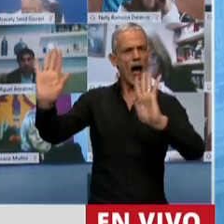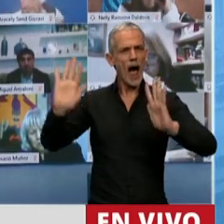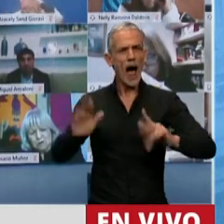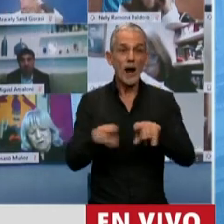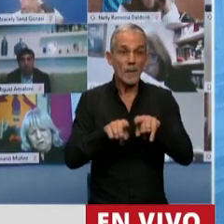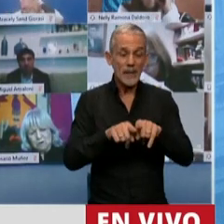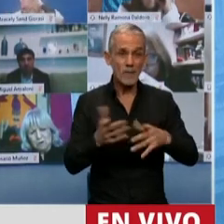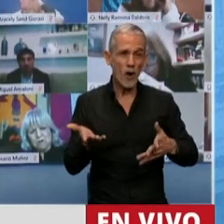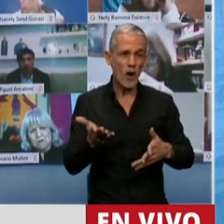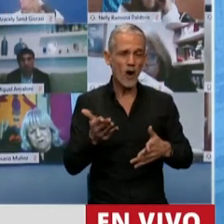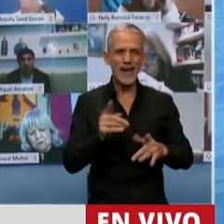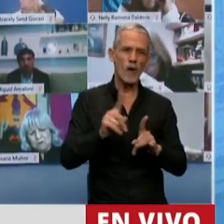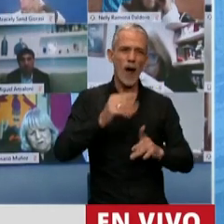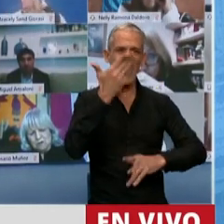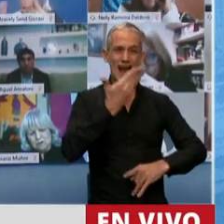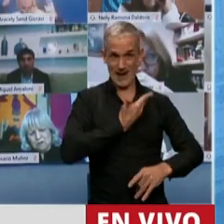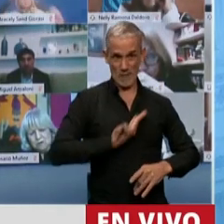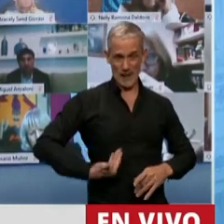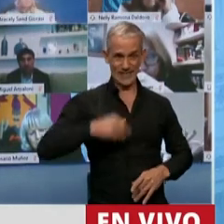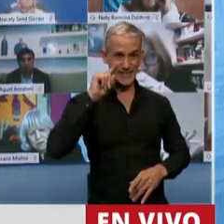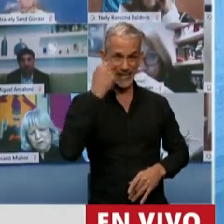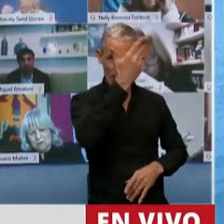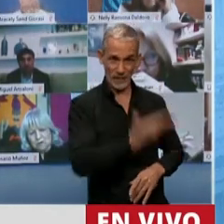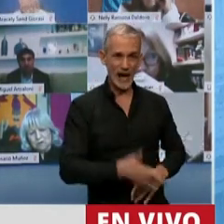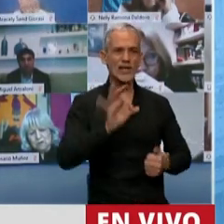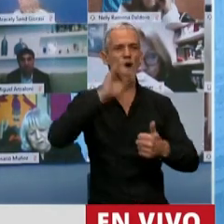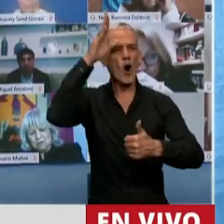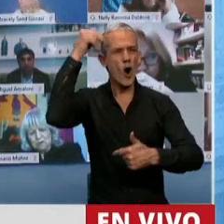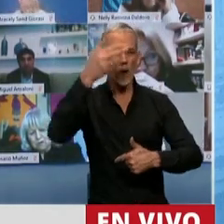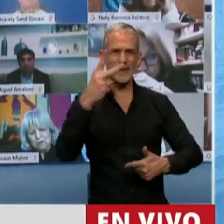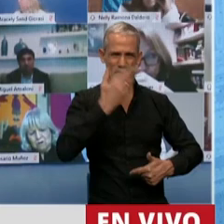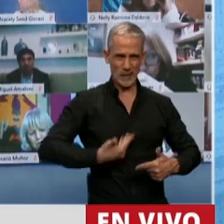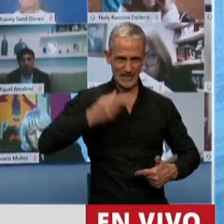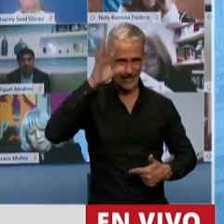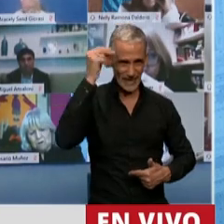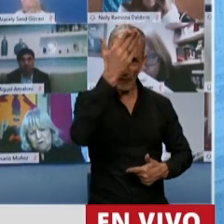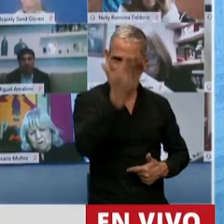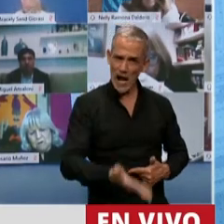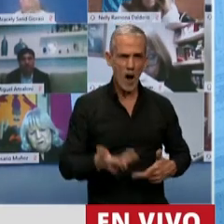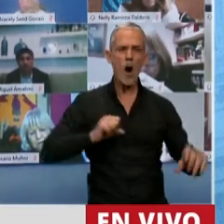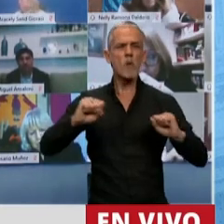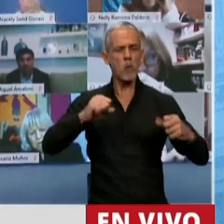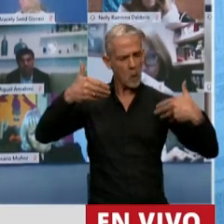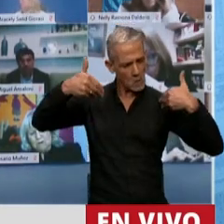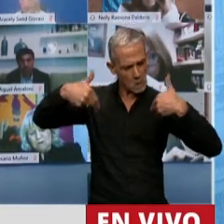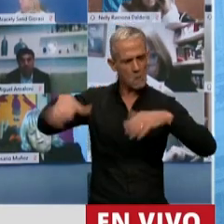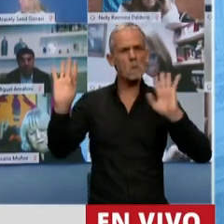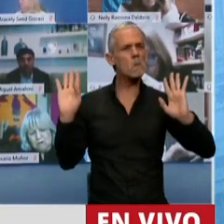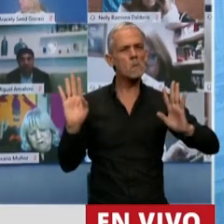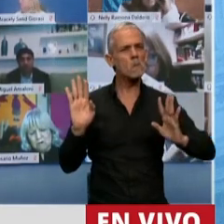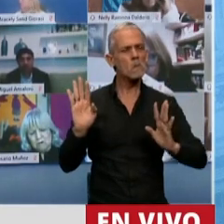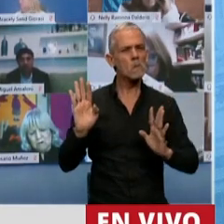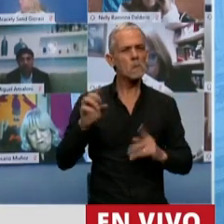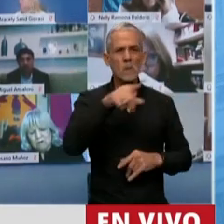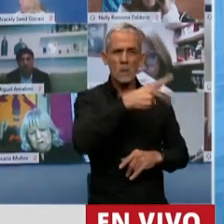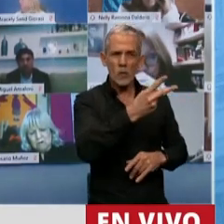provocar el presidente de la Nación ni la vicepresidenta. Ellos no tienen